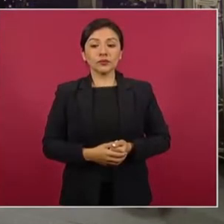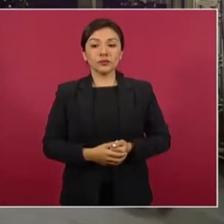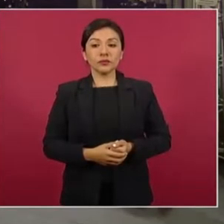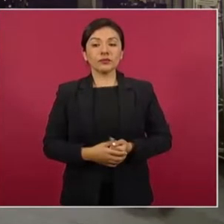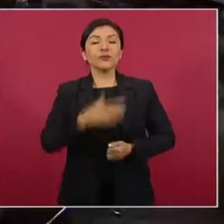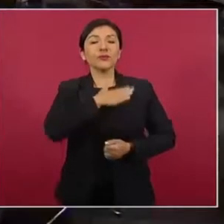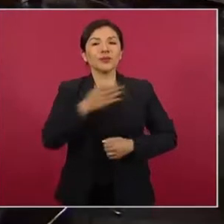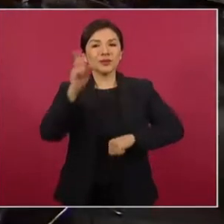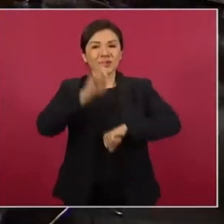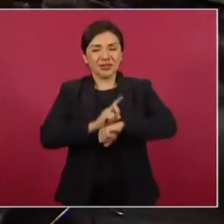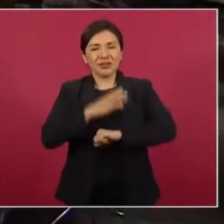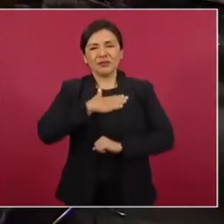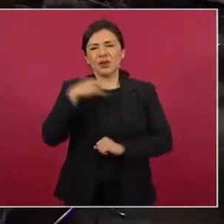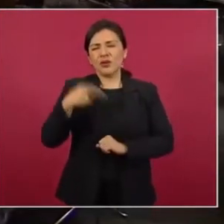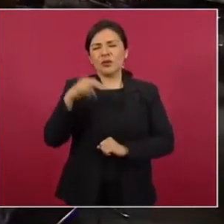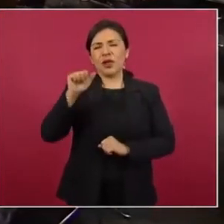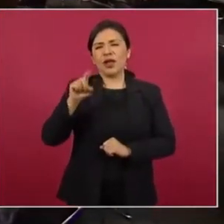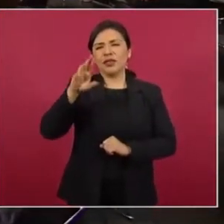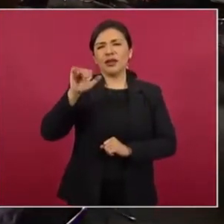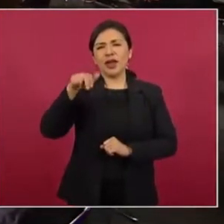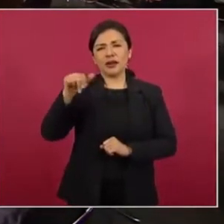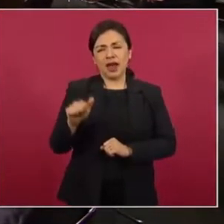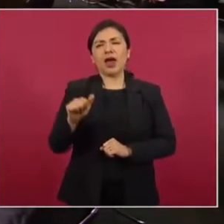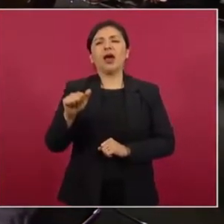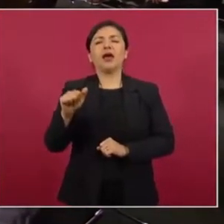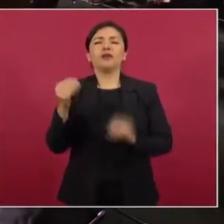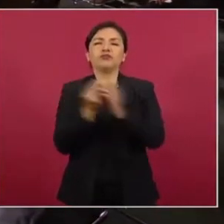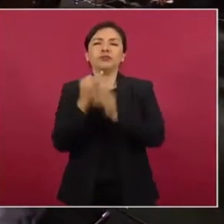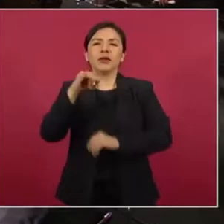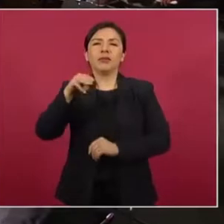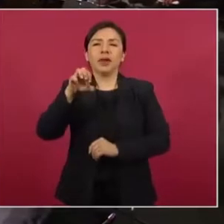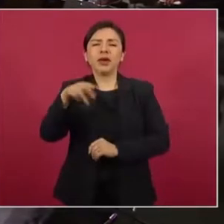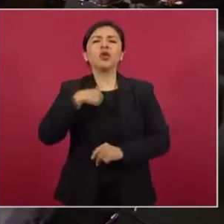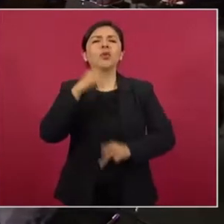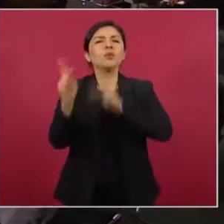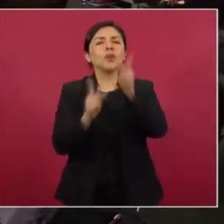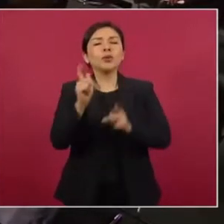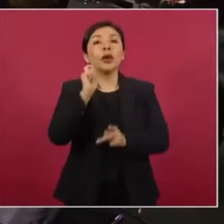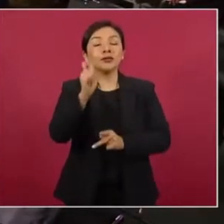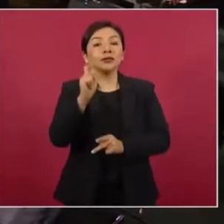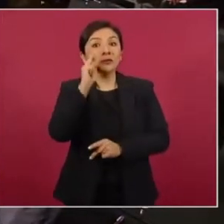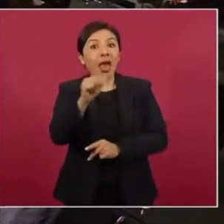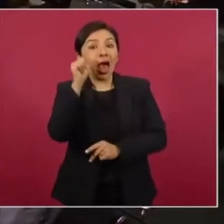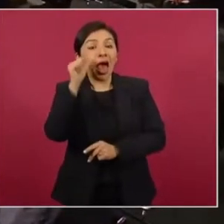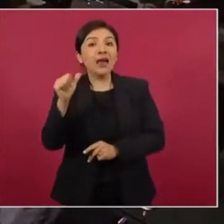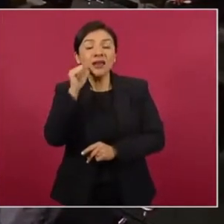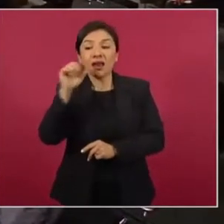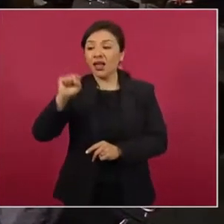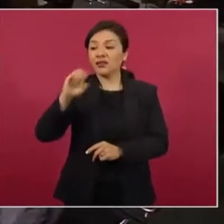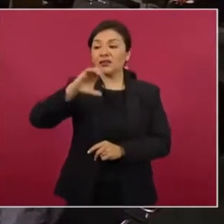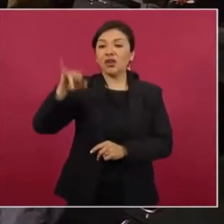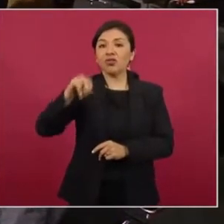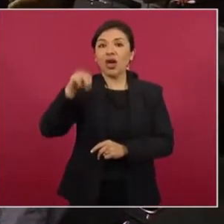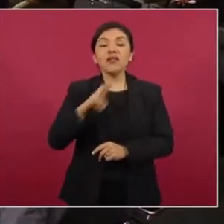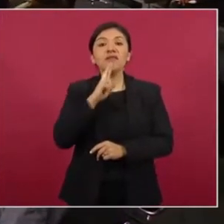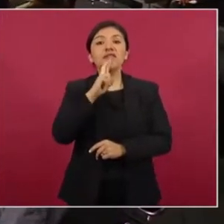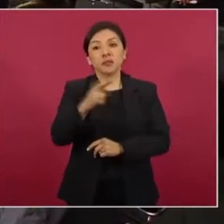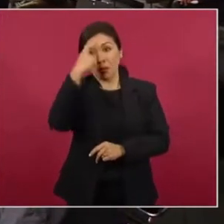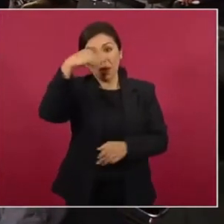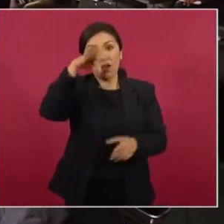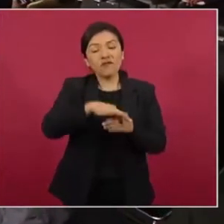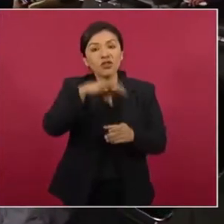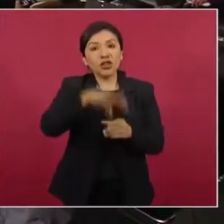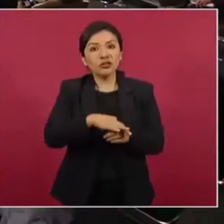Buenos días, presidente. Adriana Estela Flores de Inmer Noticias. Preguntarle en primer lugar sobre los resultados que se tuvieron ayer en la Suprema Corte de Justicia sobre esta